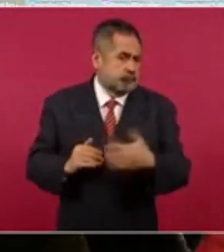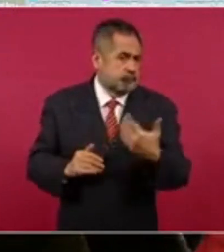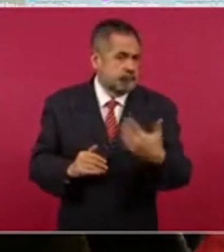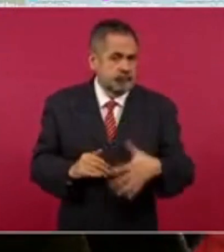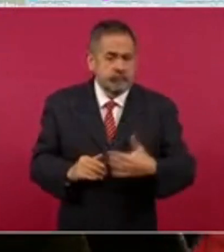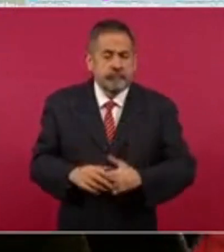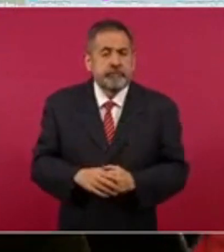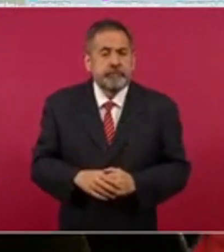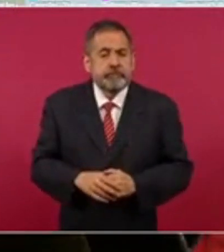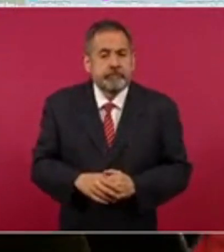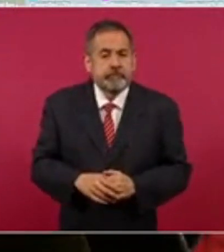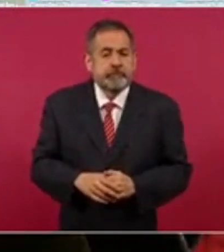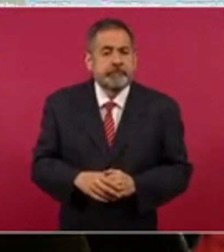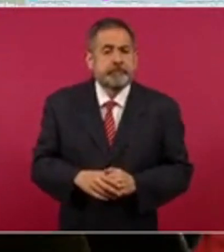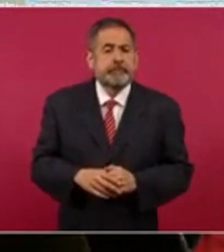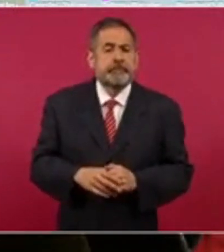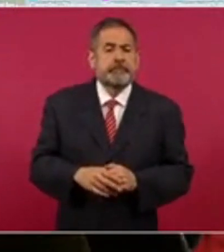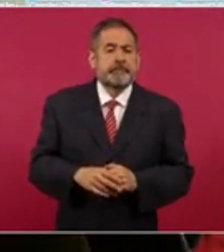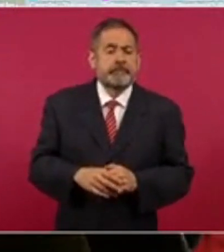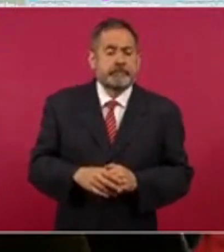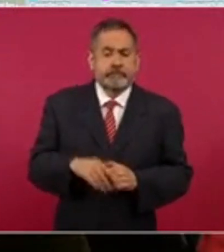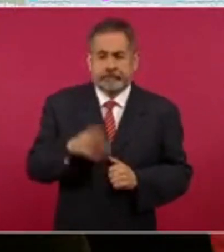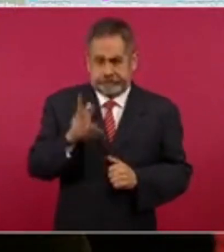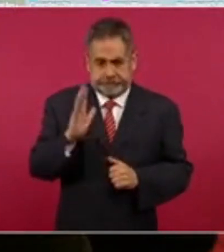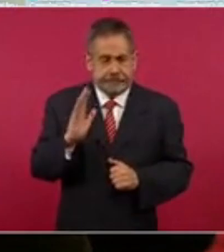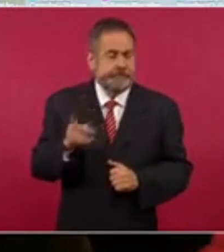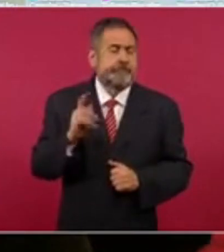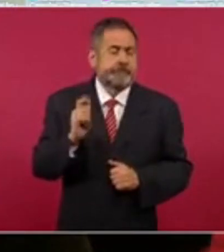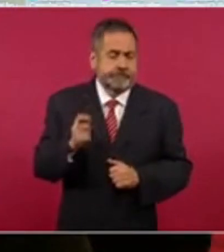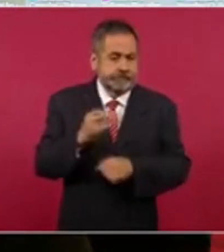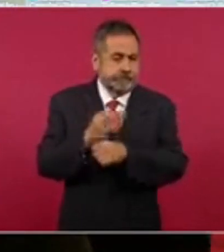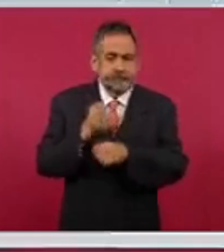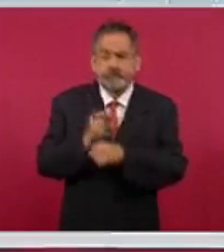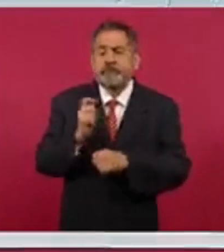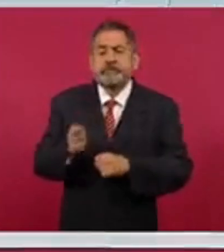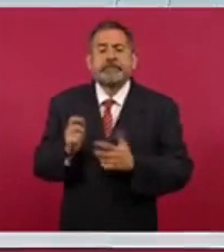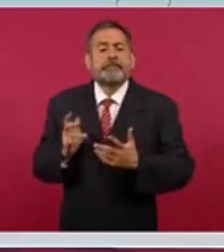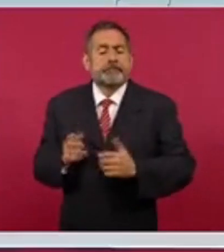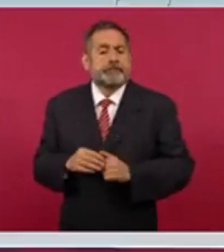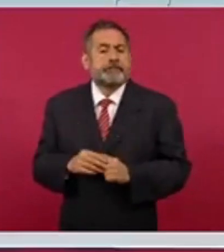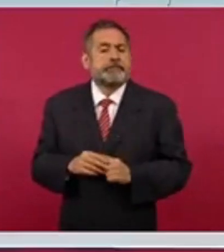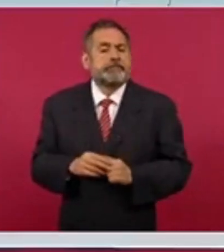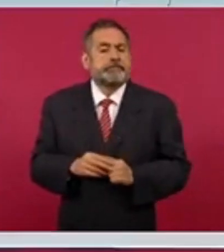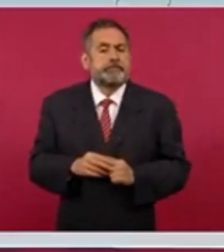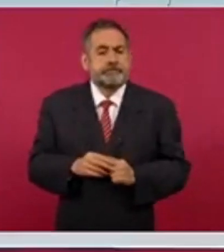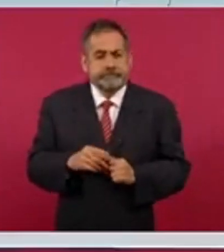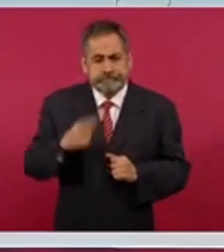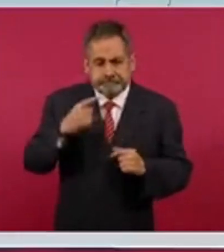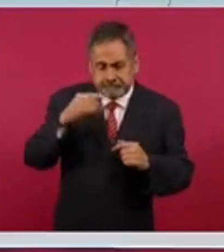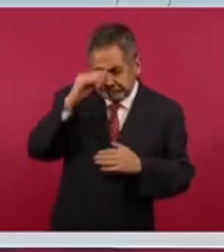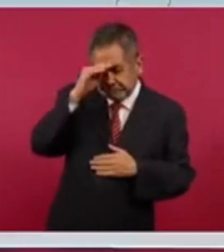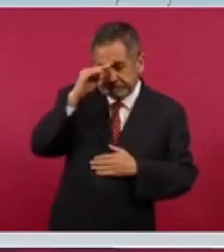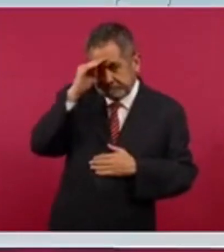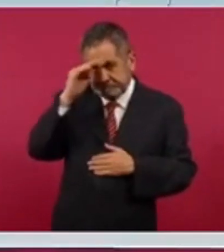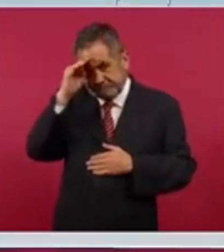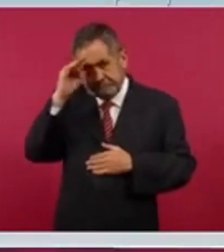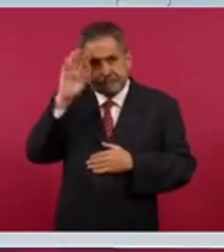se está contemplando